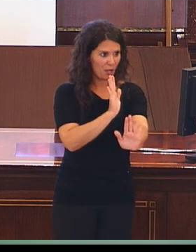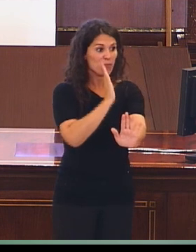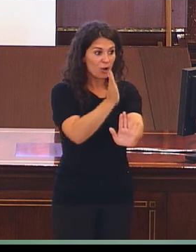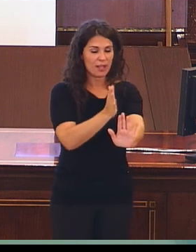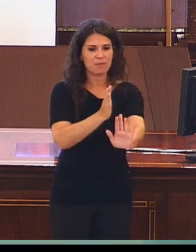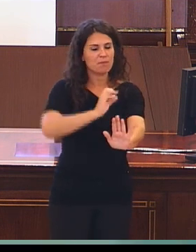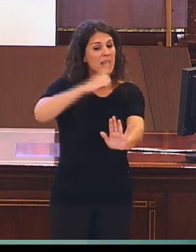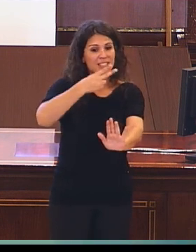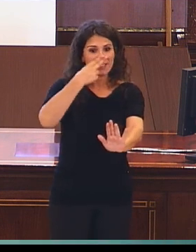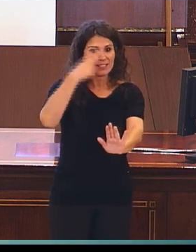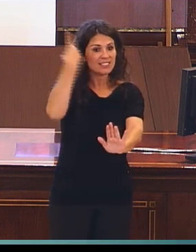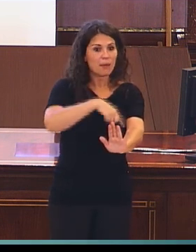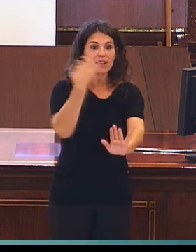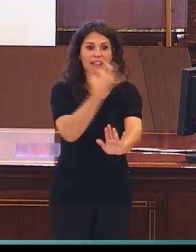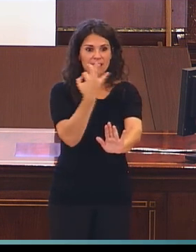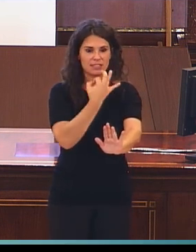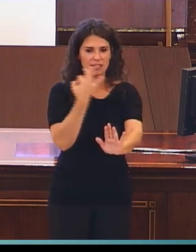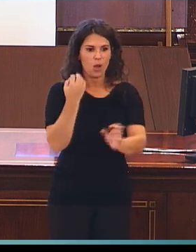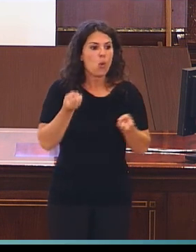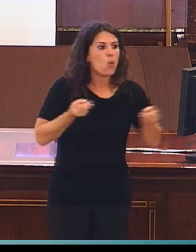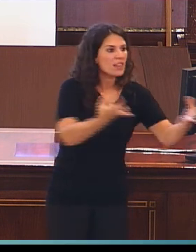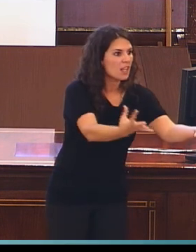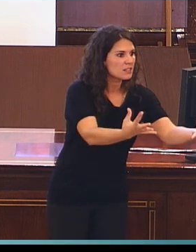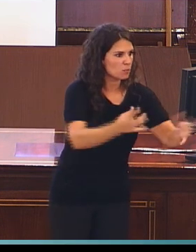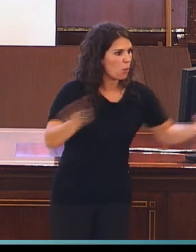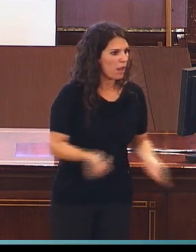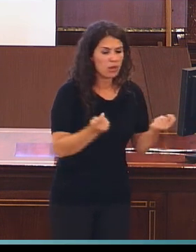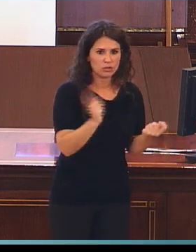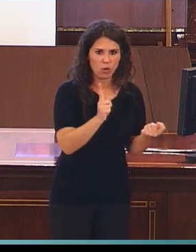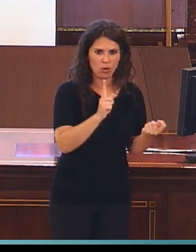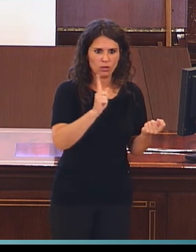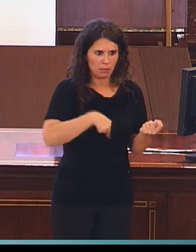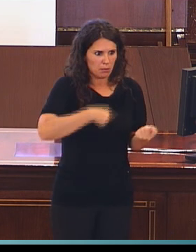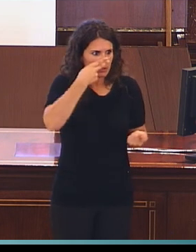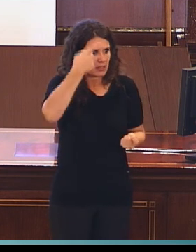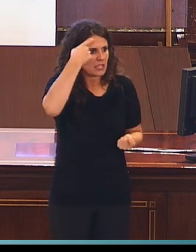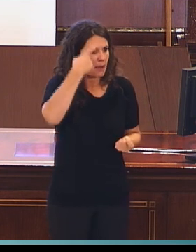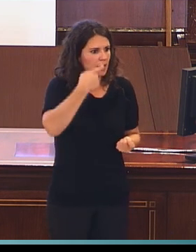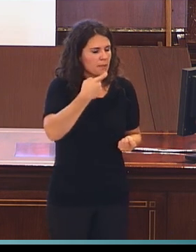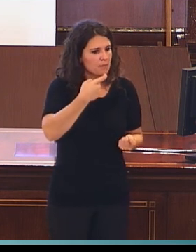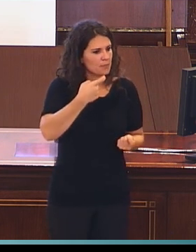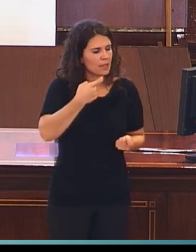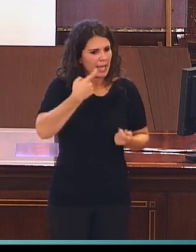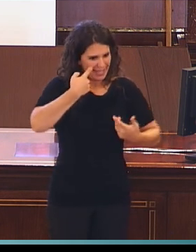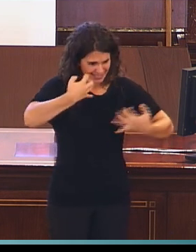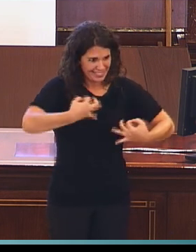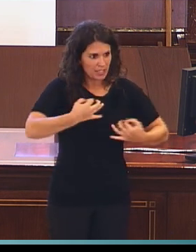interesa saber no solo es la cantidad de estudios que hay, sino aquellos que han impactado realmente, es decir, aquellos que después han sido citados por otros